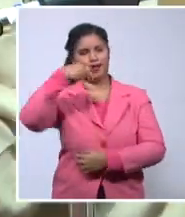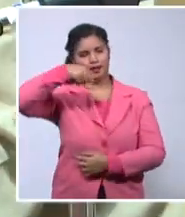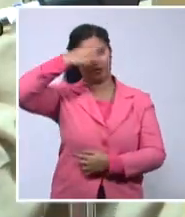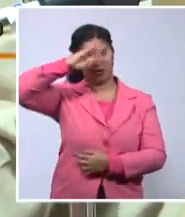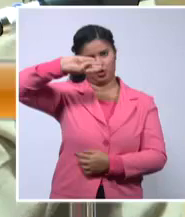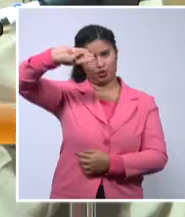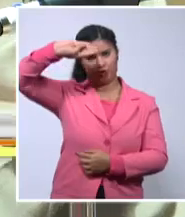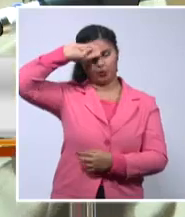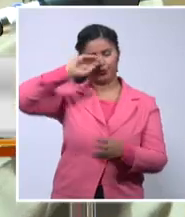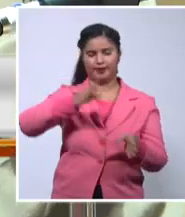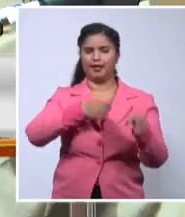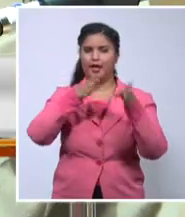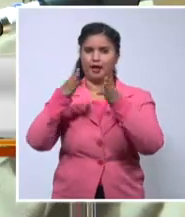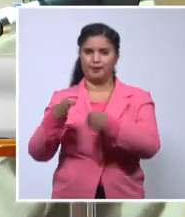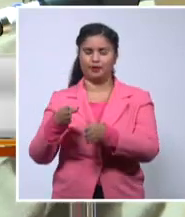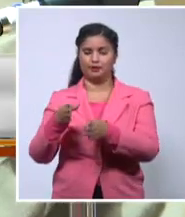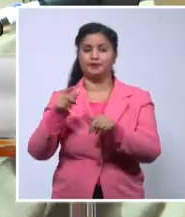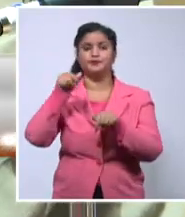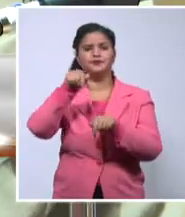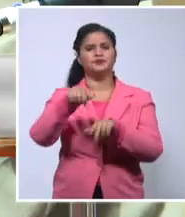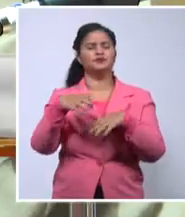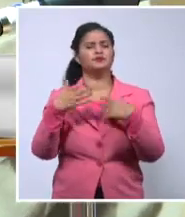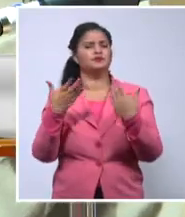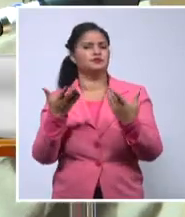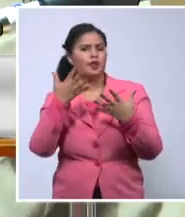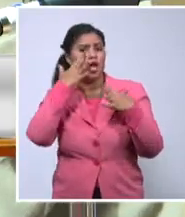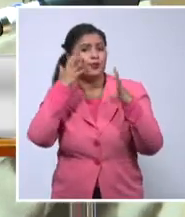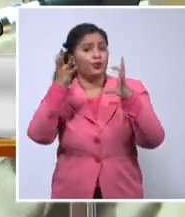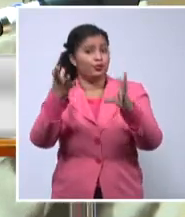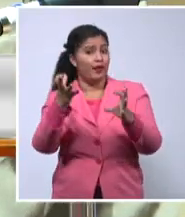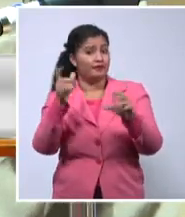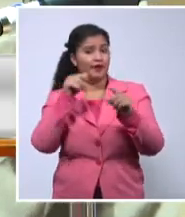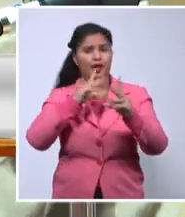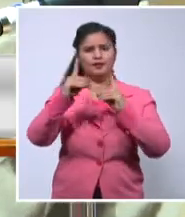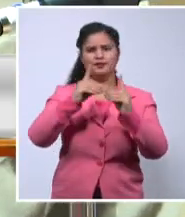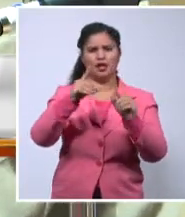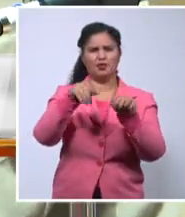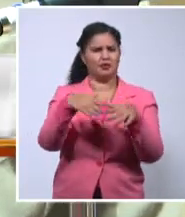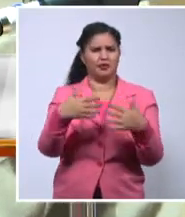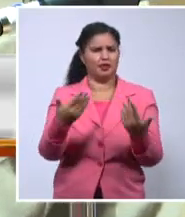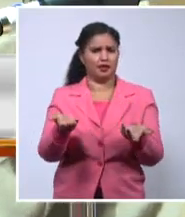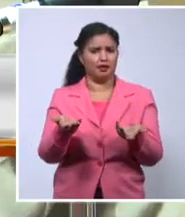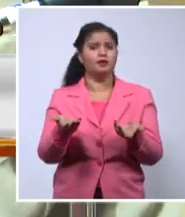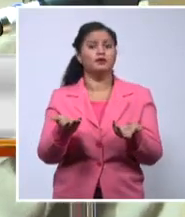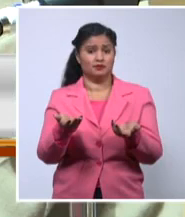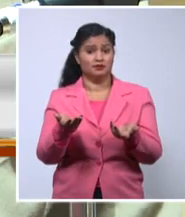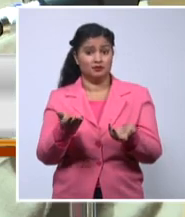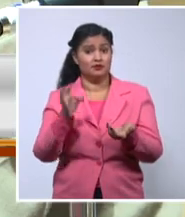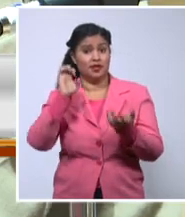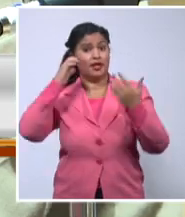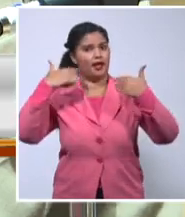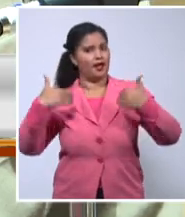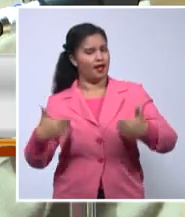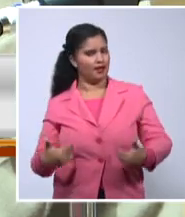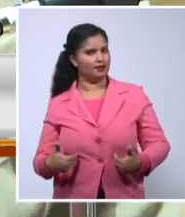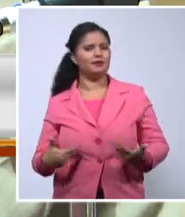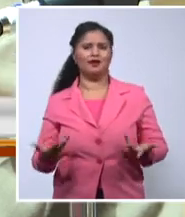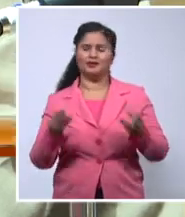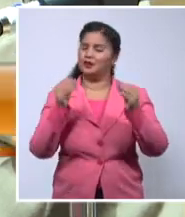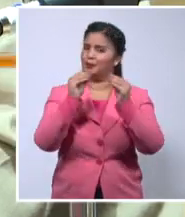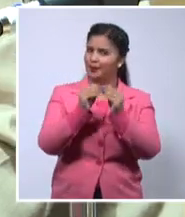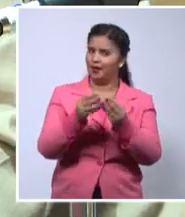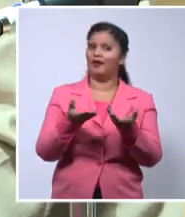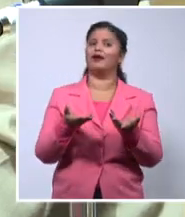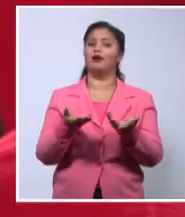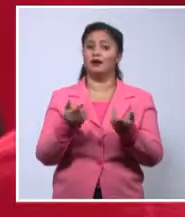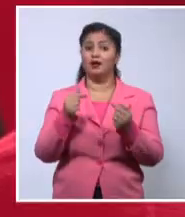se fundó en diálogo. ¿Qué cosas fueron las palabras de intelectuales si no fue eso? Un diálogo nació así y con ese espíritu